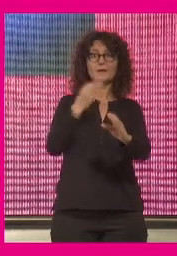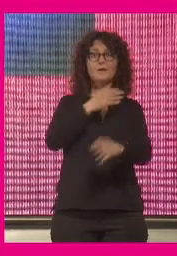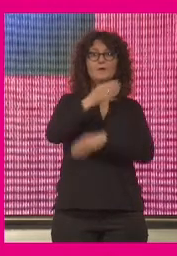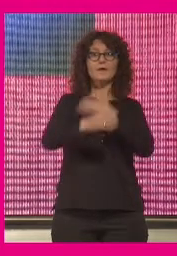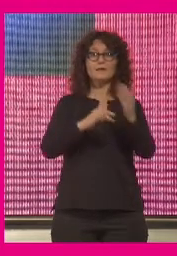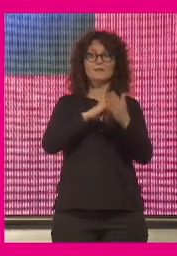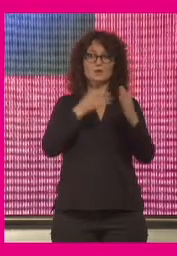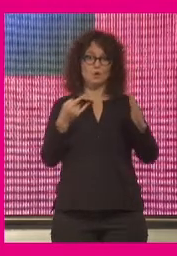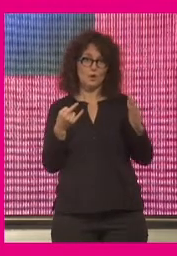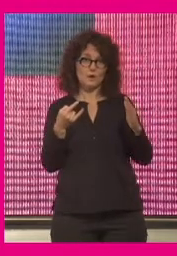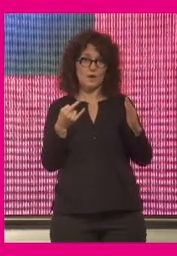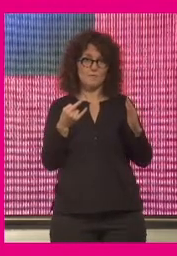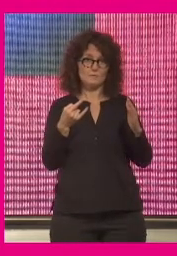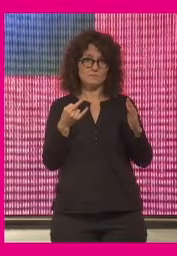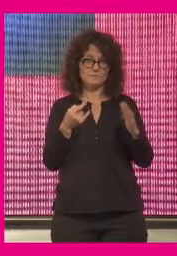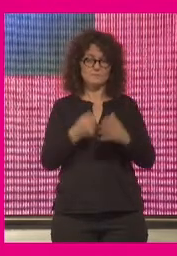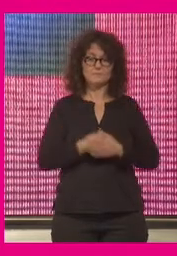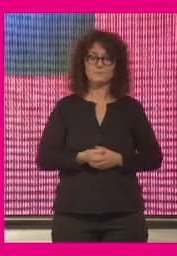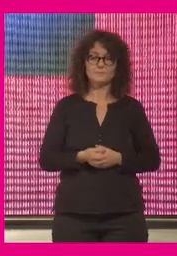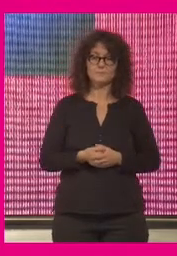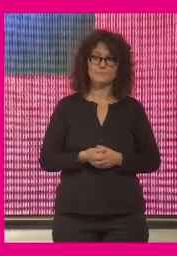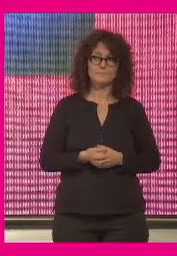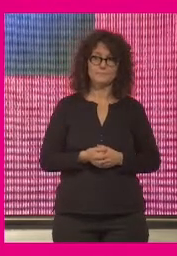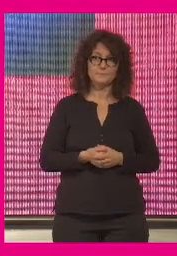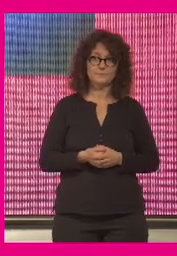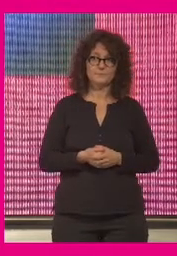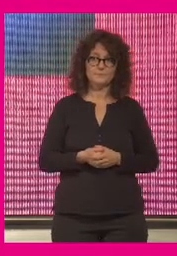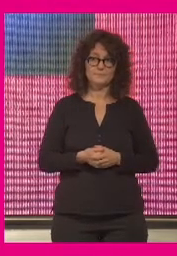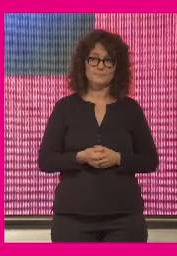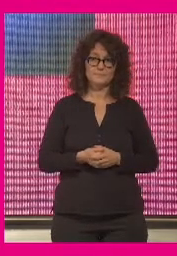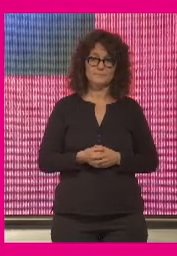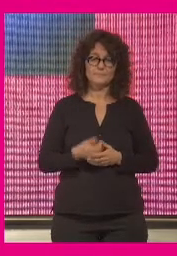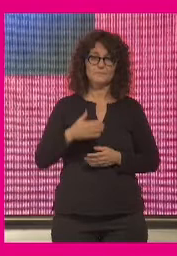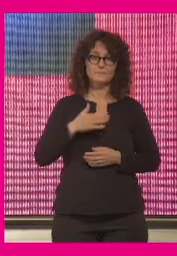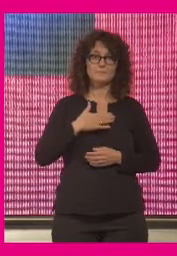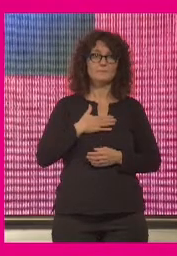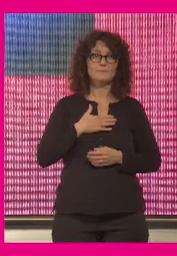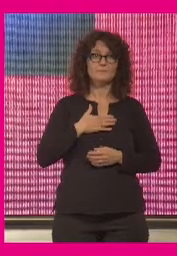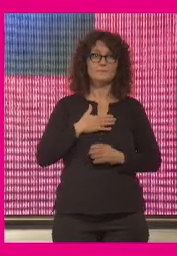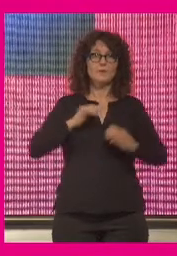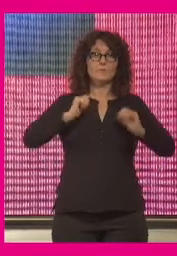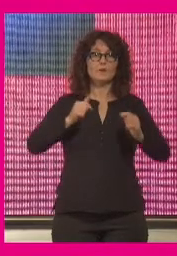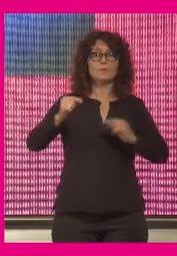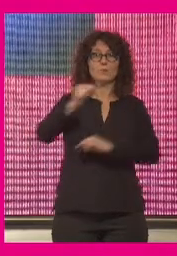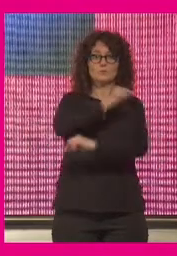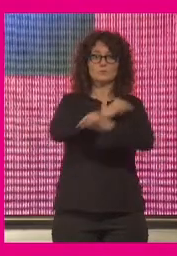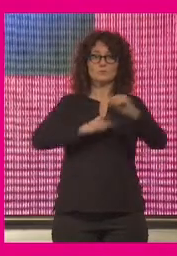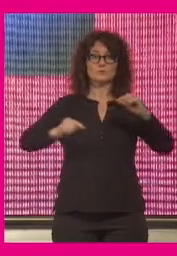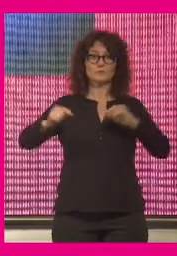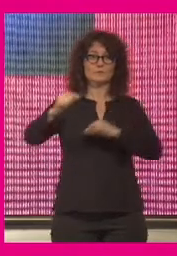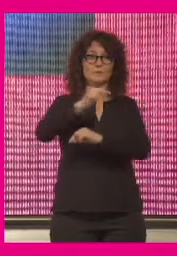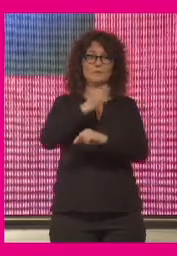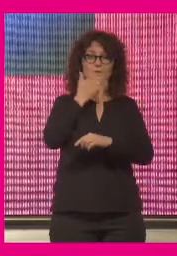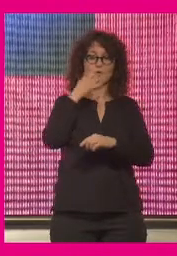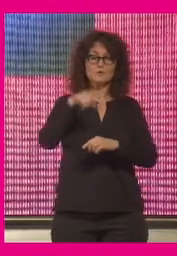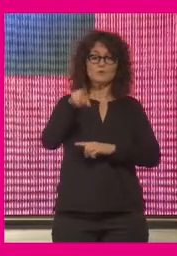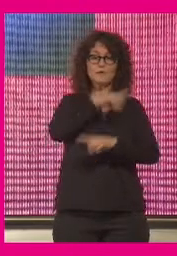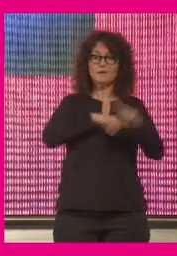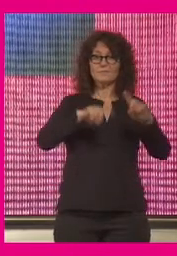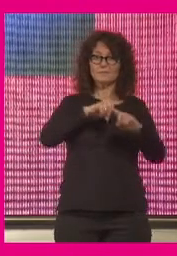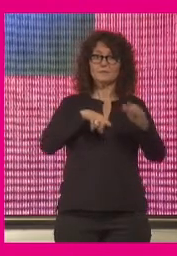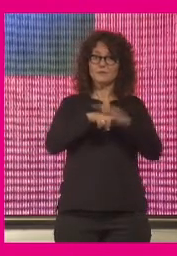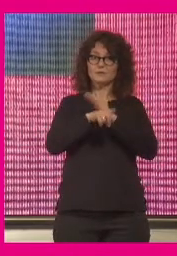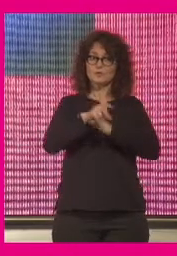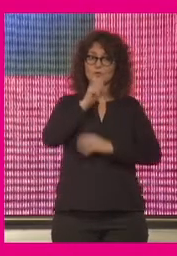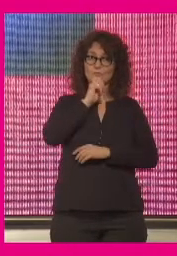tecnología sino en la diversidad durante los primeros debates acerca de qué hacer cómo gestionar esta crisis se